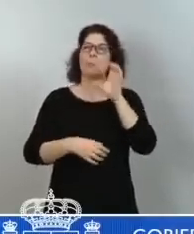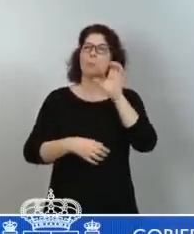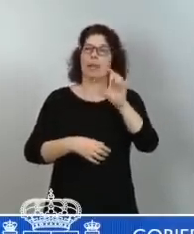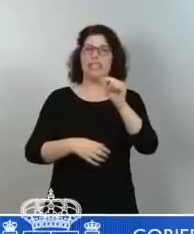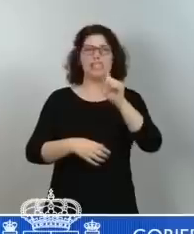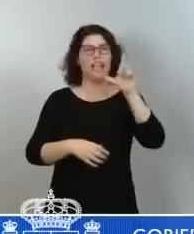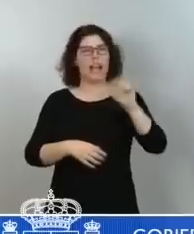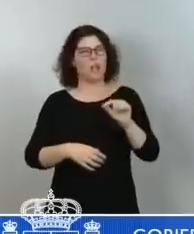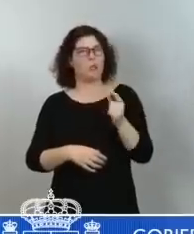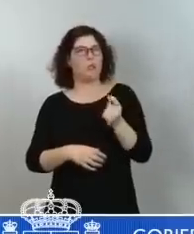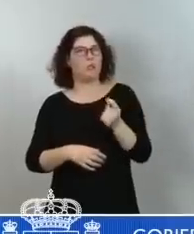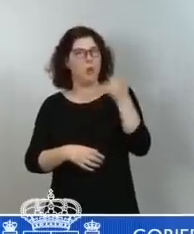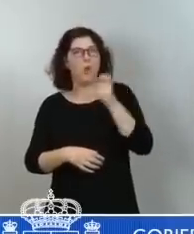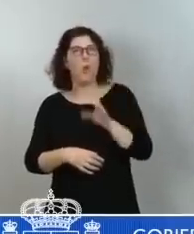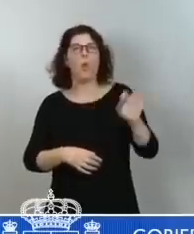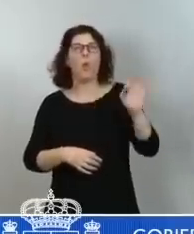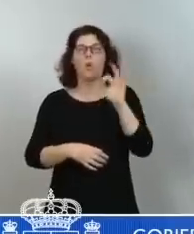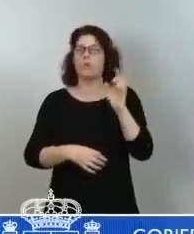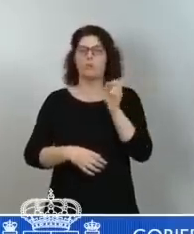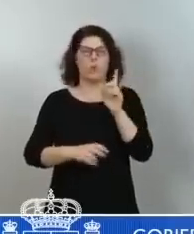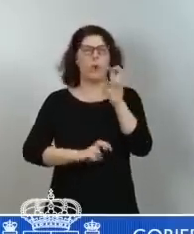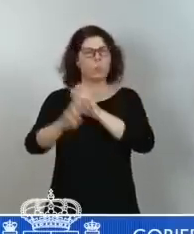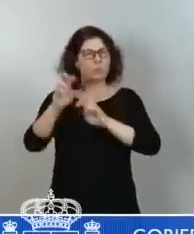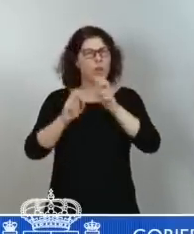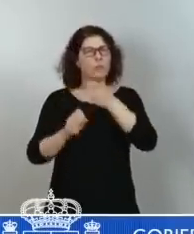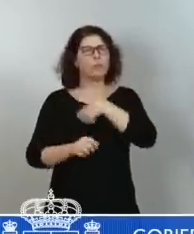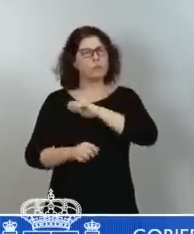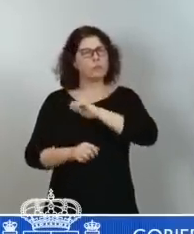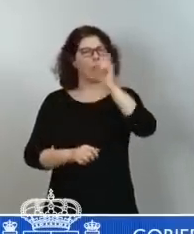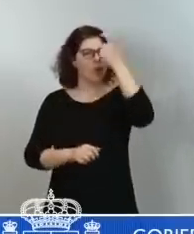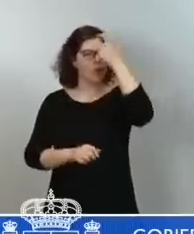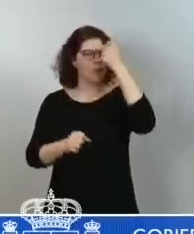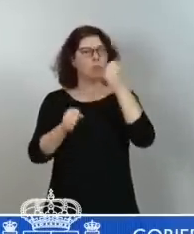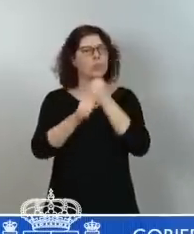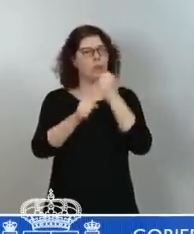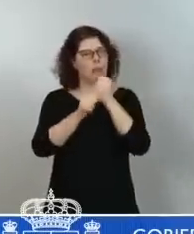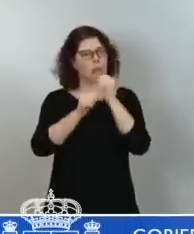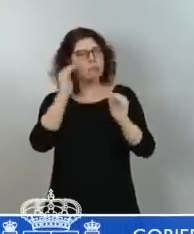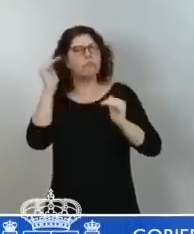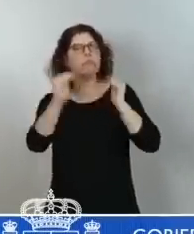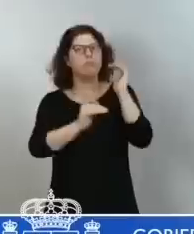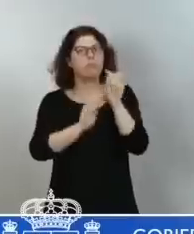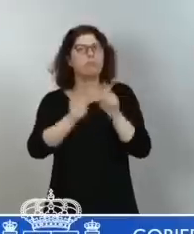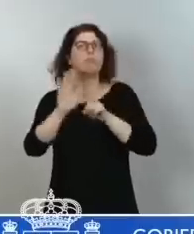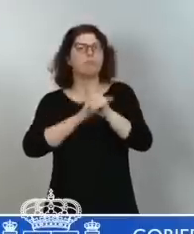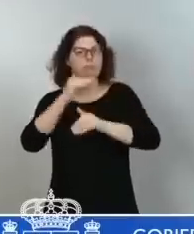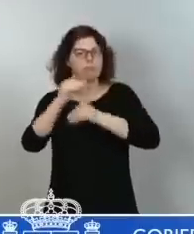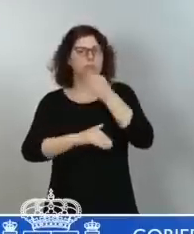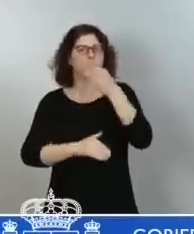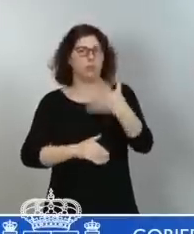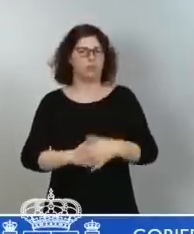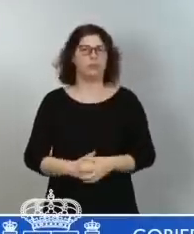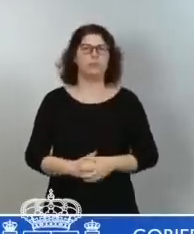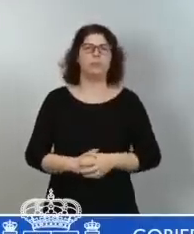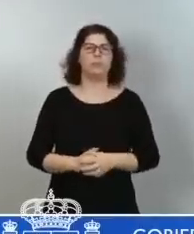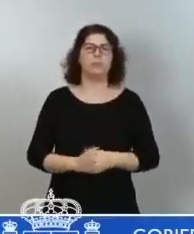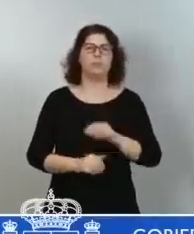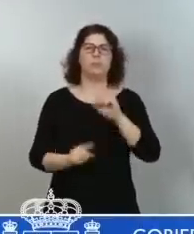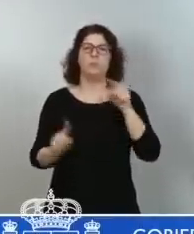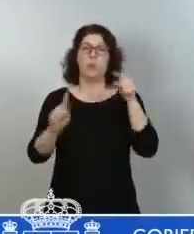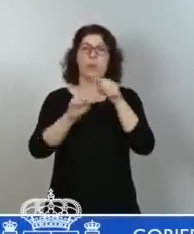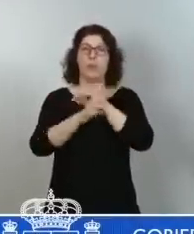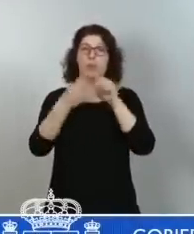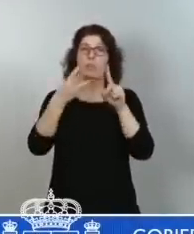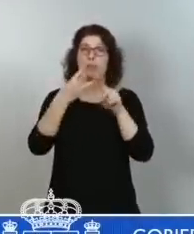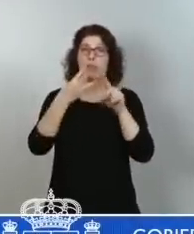es capaz de competir por arriba en investigación y en desarrollo. El tercer objetivo es fortalecer lo público. Esta